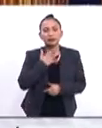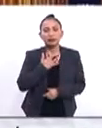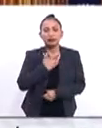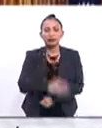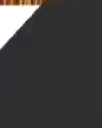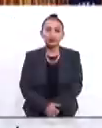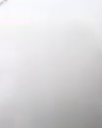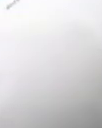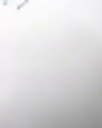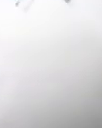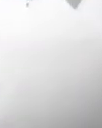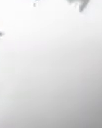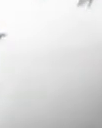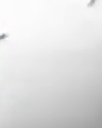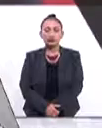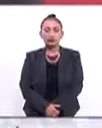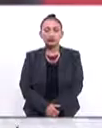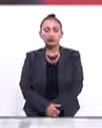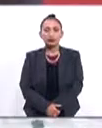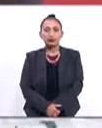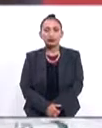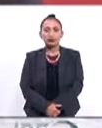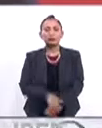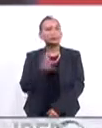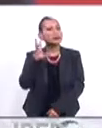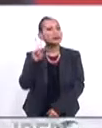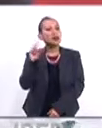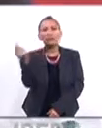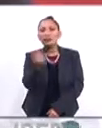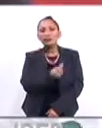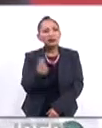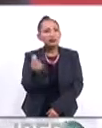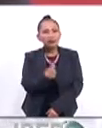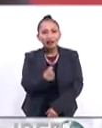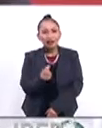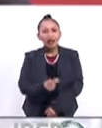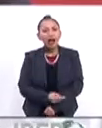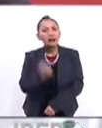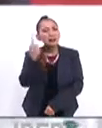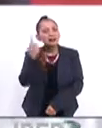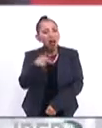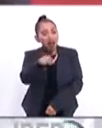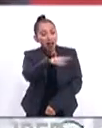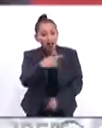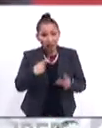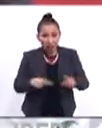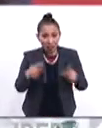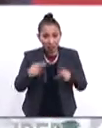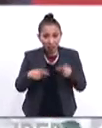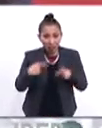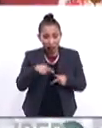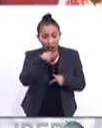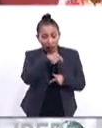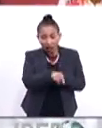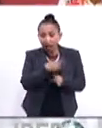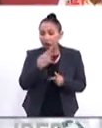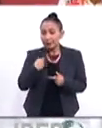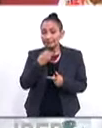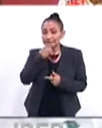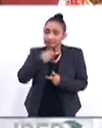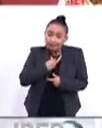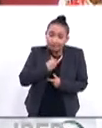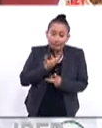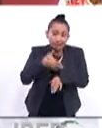combustible no hay necesidad de que la gente tenga que